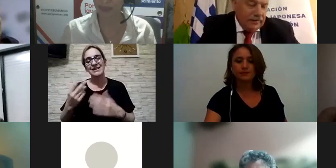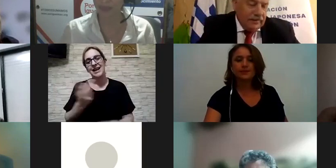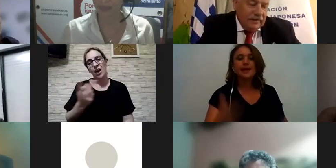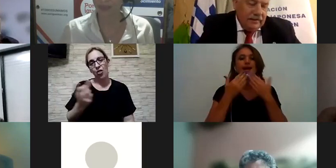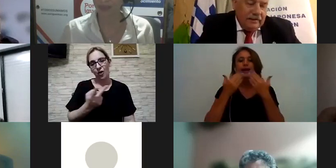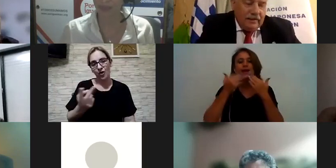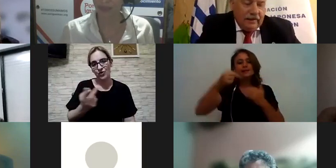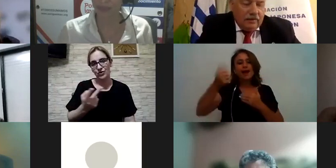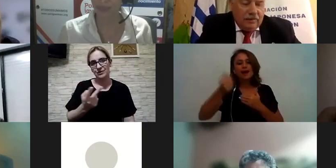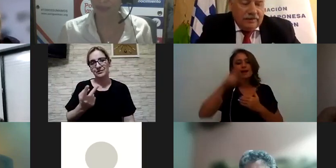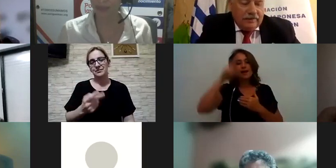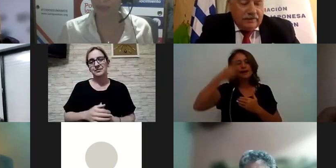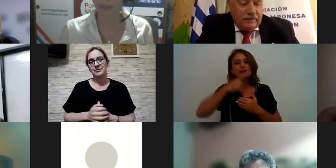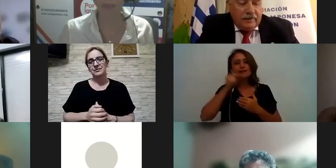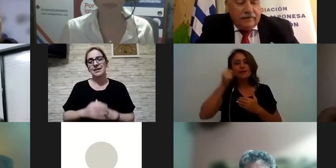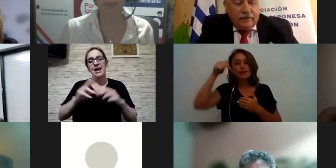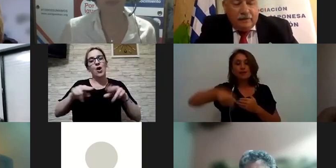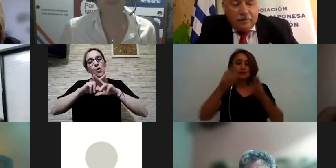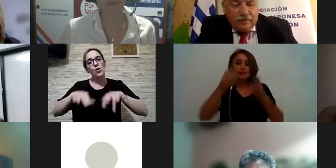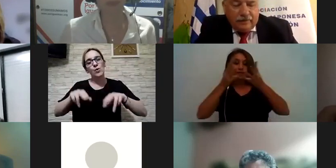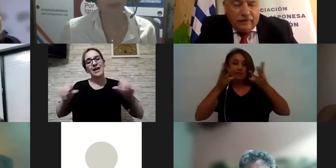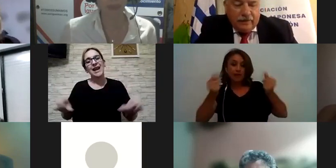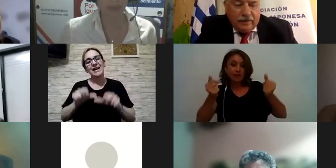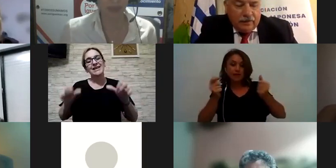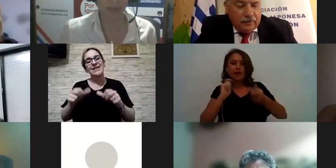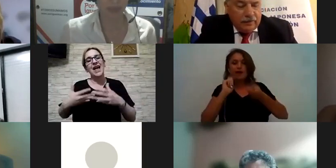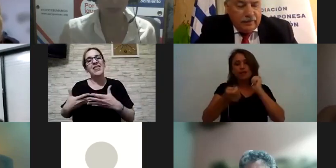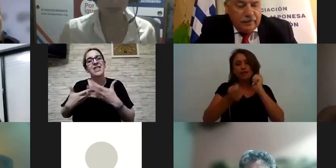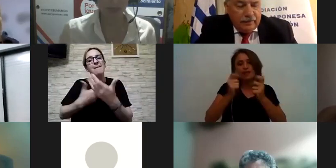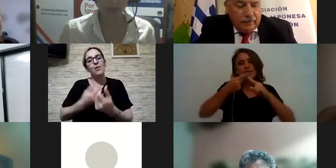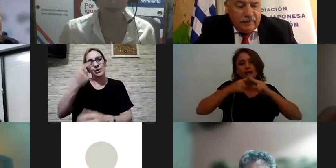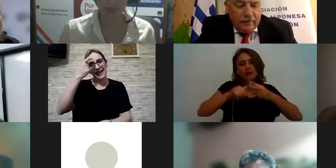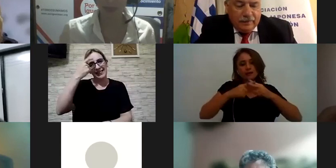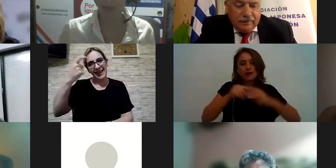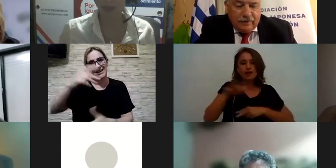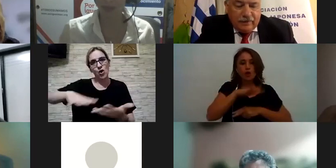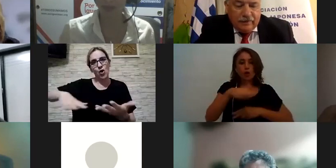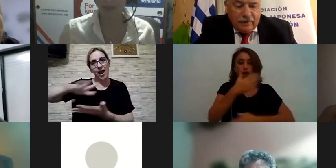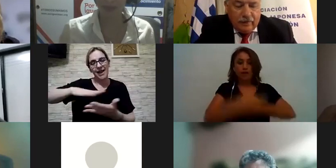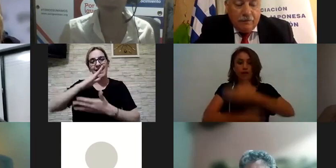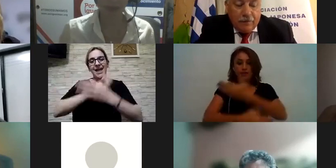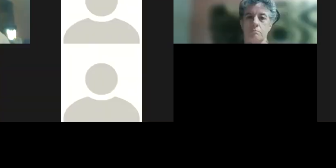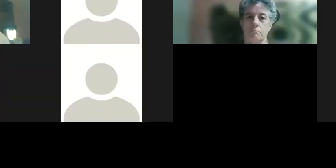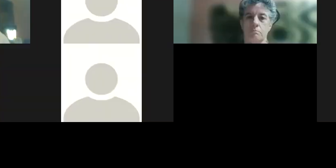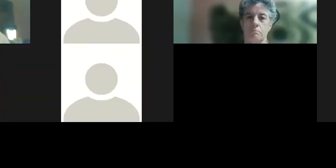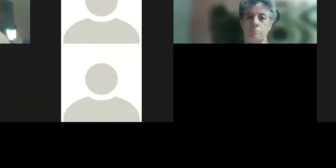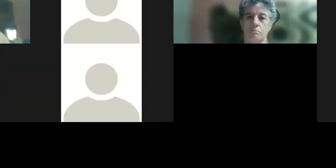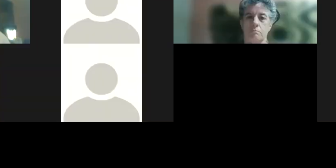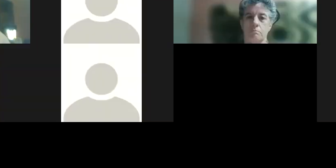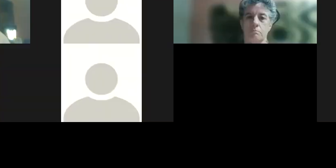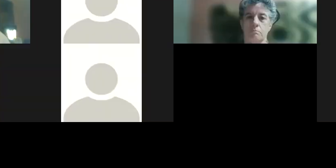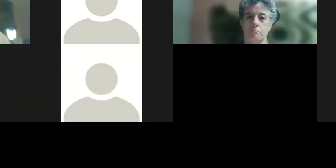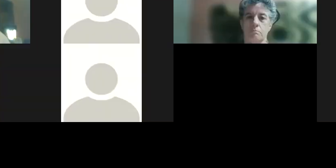al concluir esta actividad de aporte técnico en el área de la discapacidad y que impacta en la